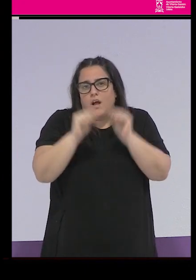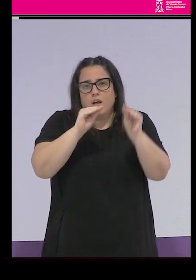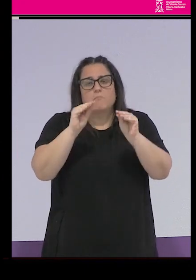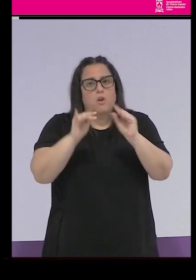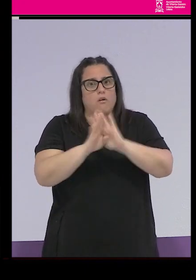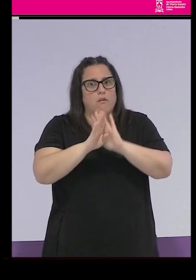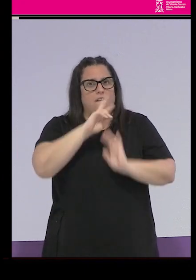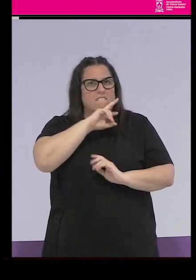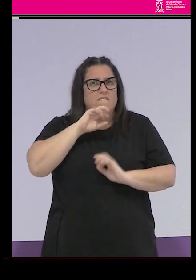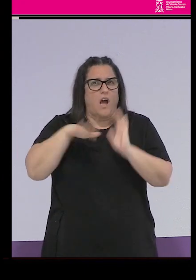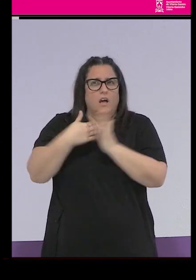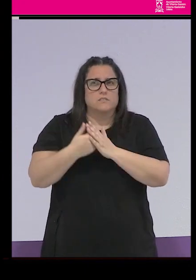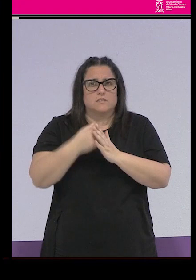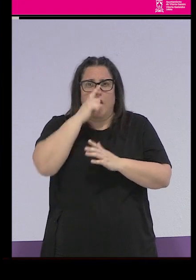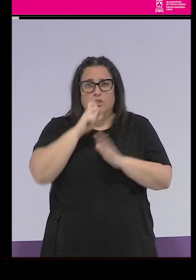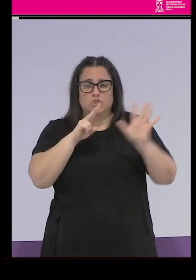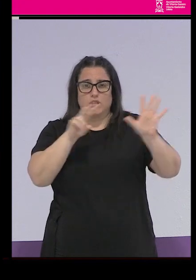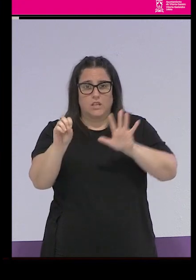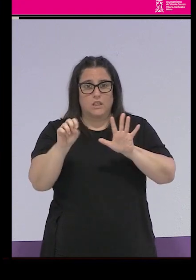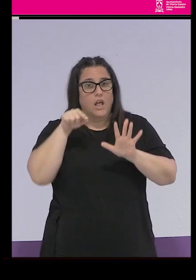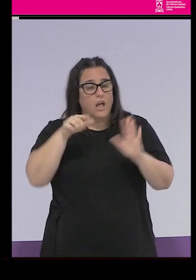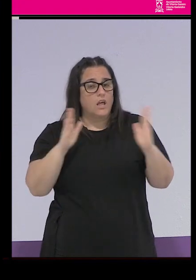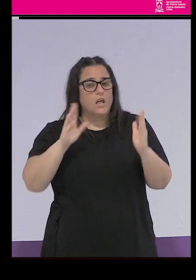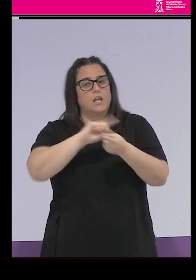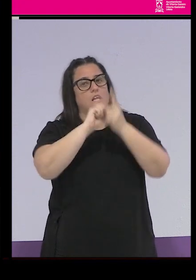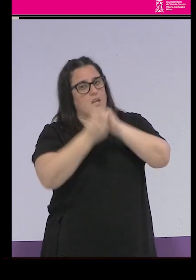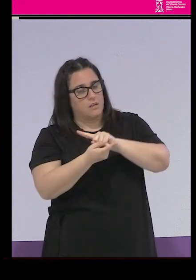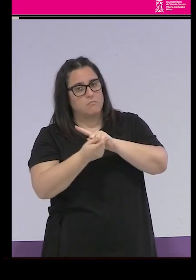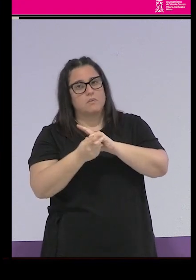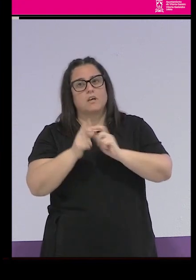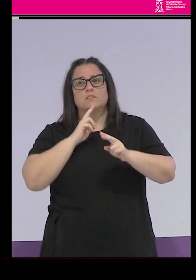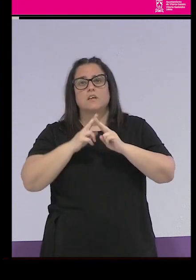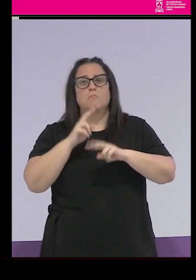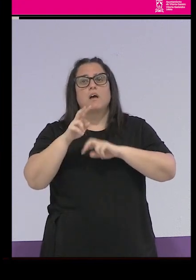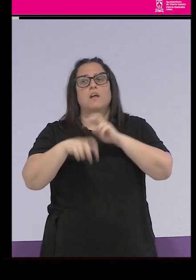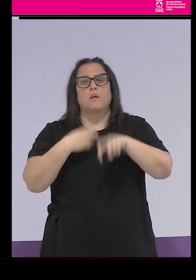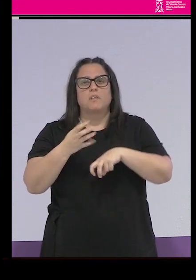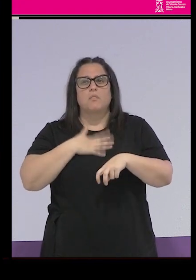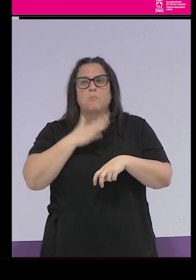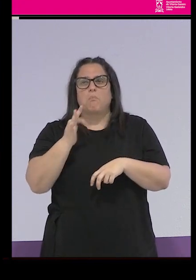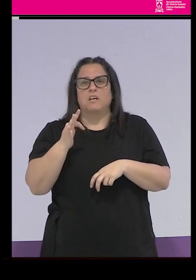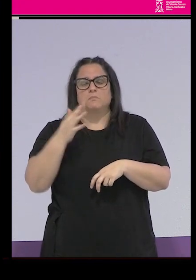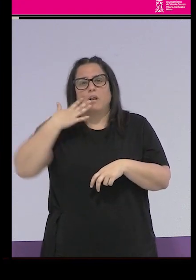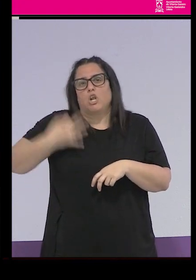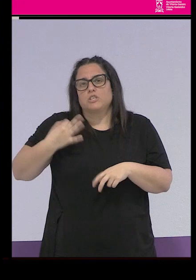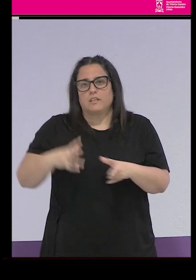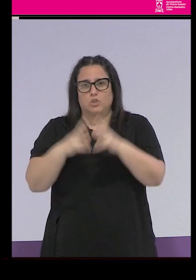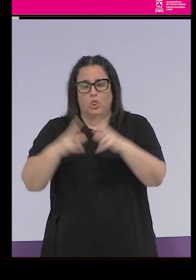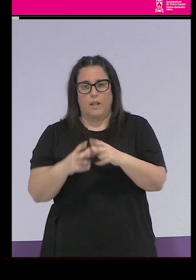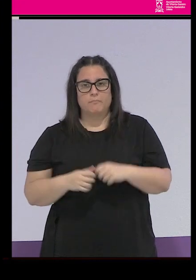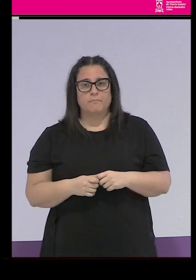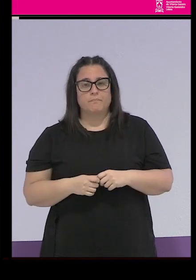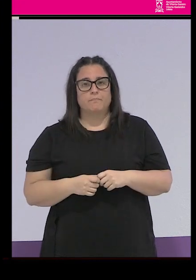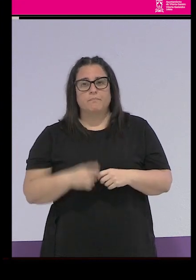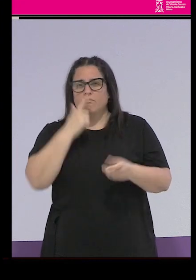adelante, la mantiene hasta el año 70, que ahí es cuando la cambian por la de rehabilitación y peligrosidad social. Es verdad que en el imaginario